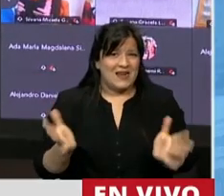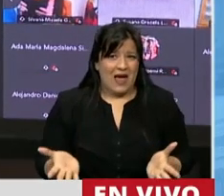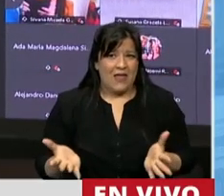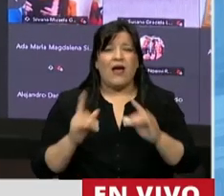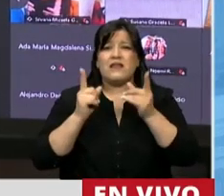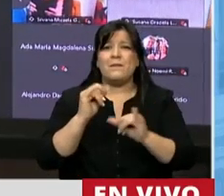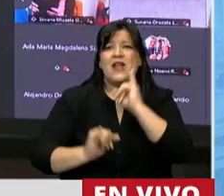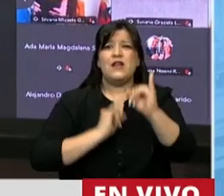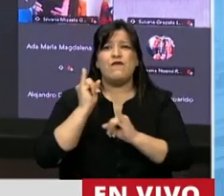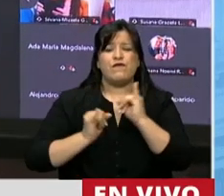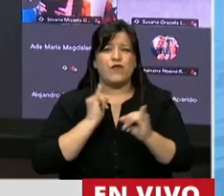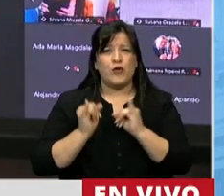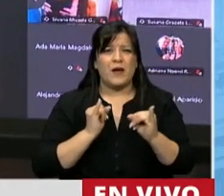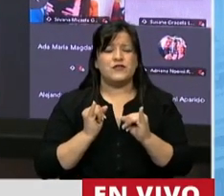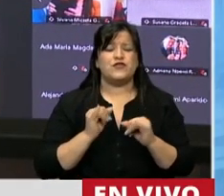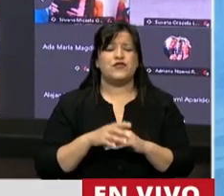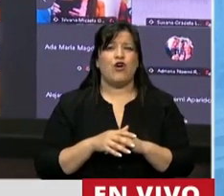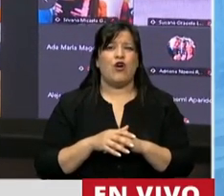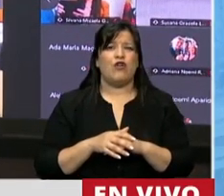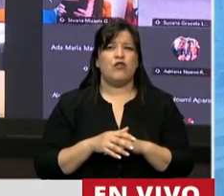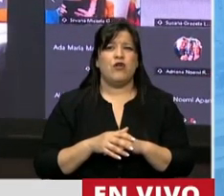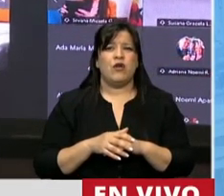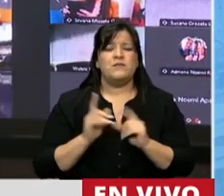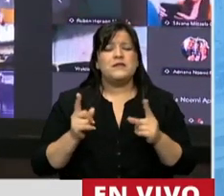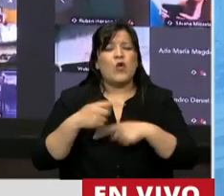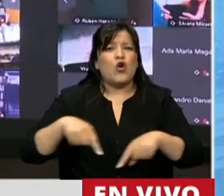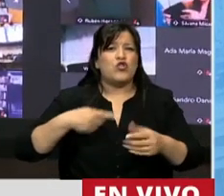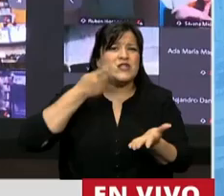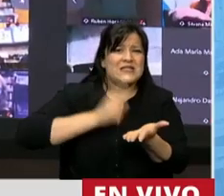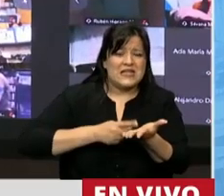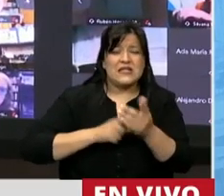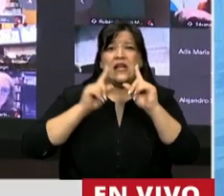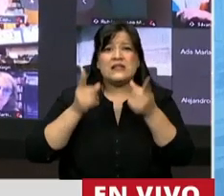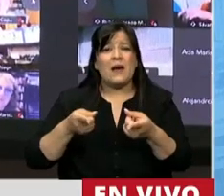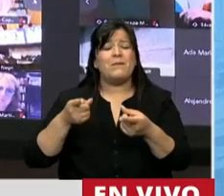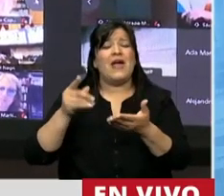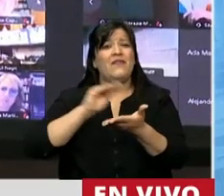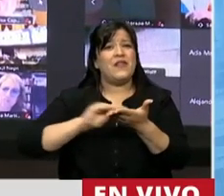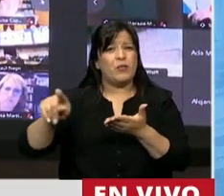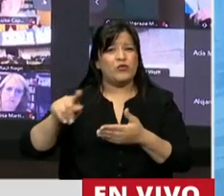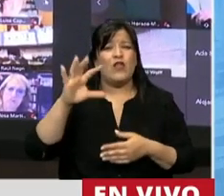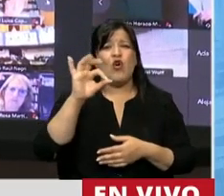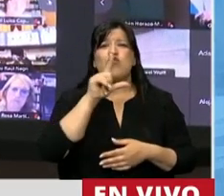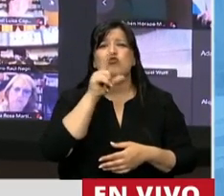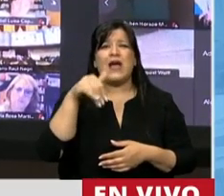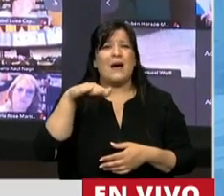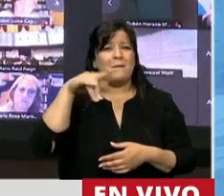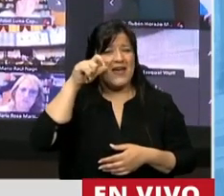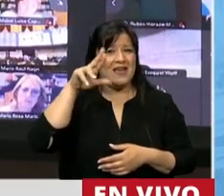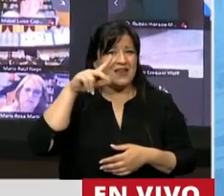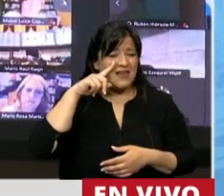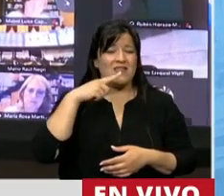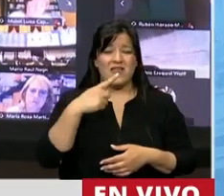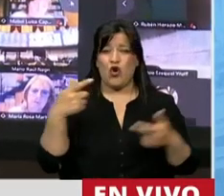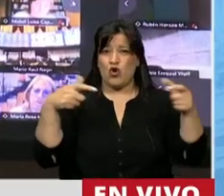la información y lo que allí se decida y además algo que apuntaba el diputado Toneli ayer en la reunión de comisión